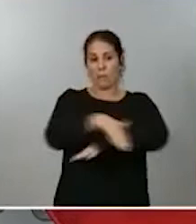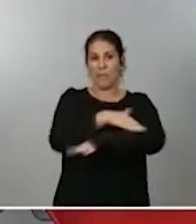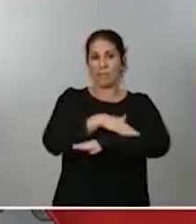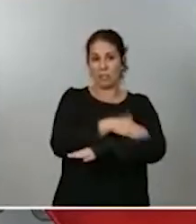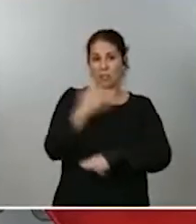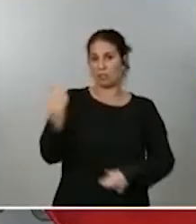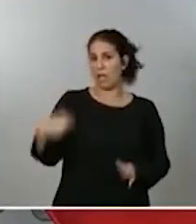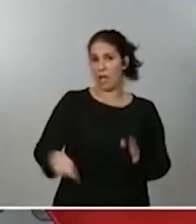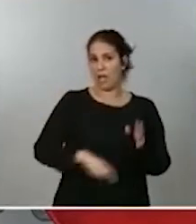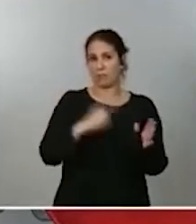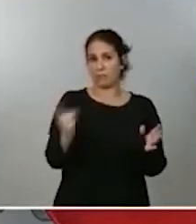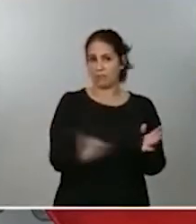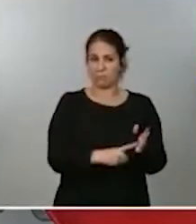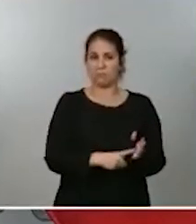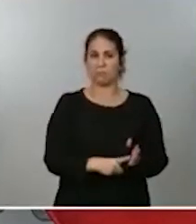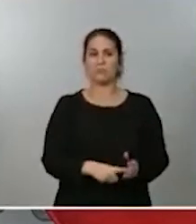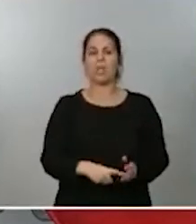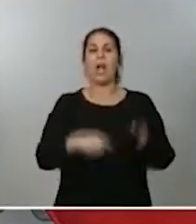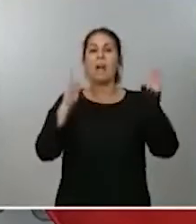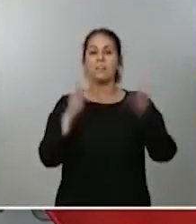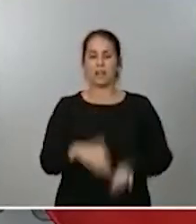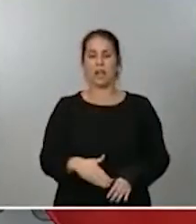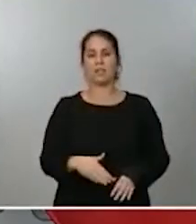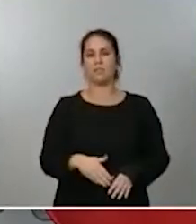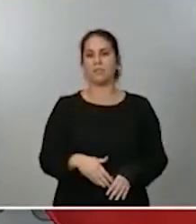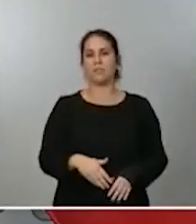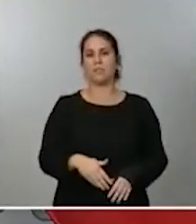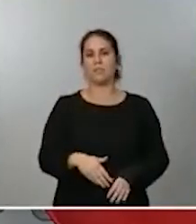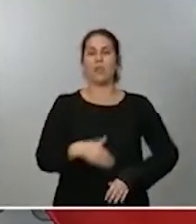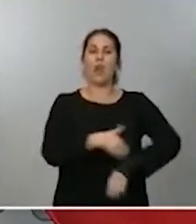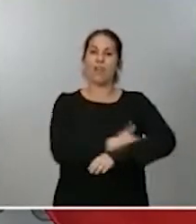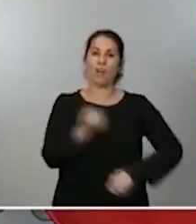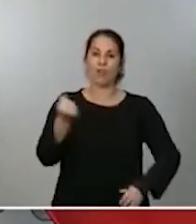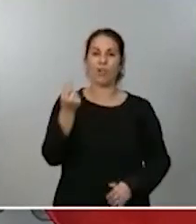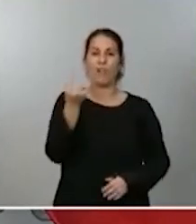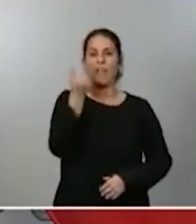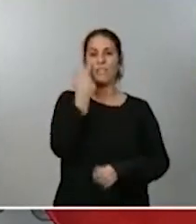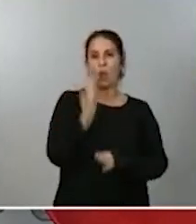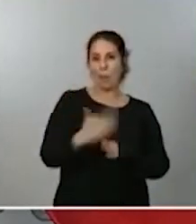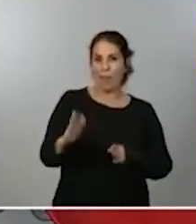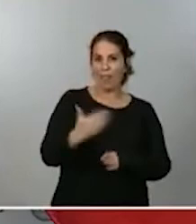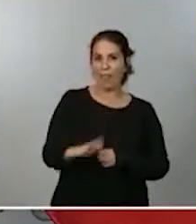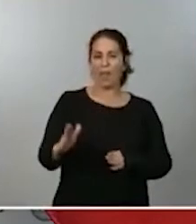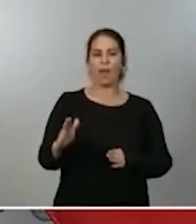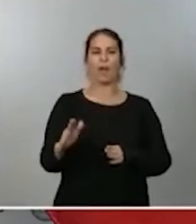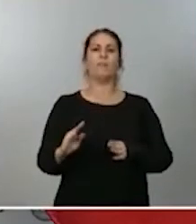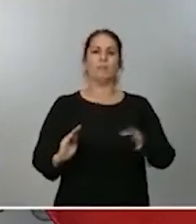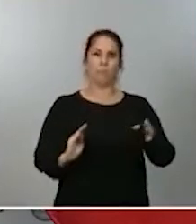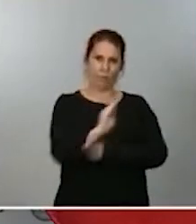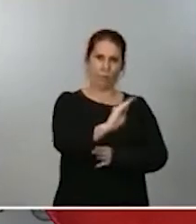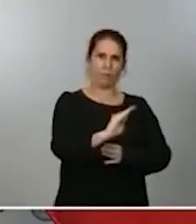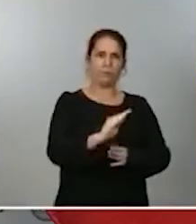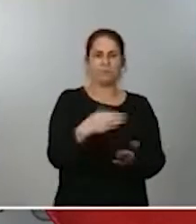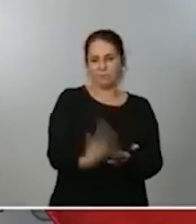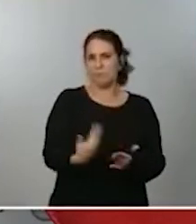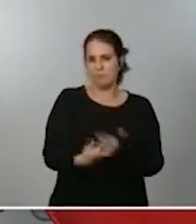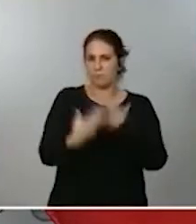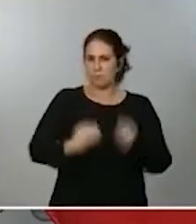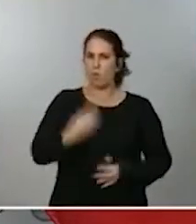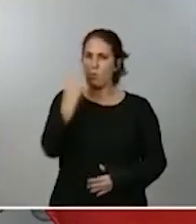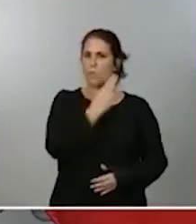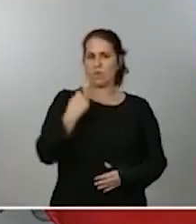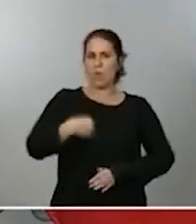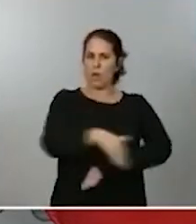rigiendo el funcionamiento del Fondo de Solvencia y mostrando, una vez más, el compromiso del Gobierno para actuar